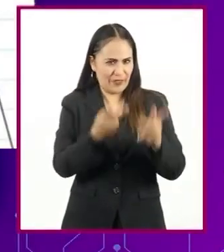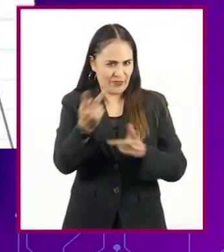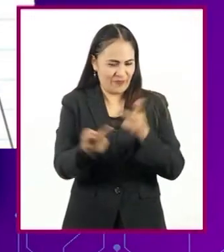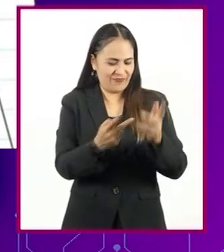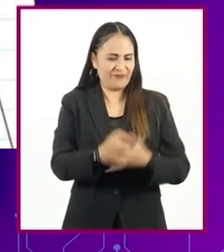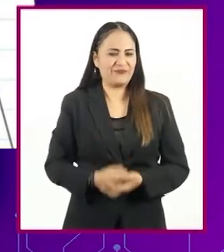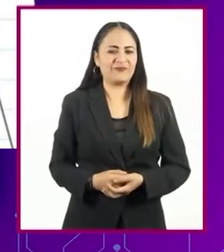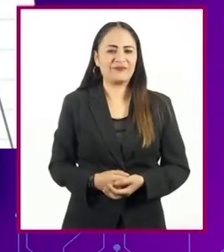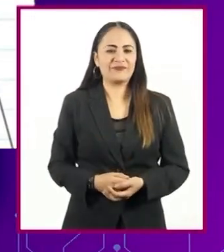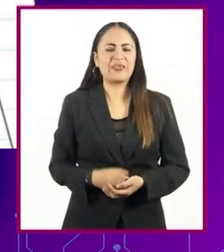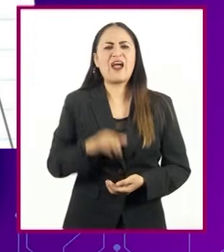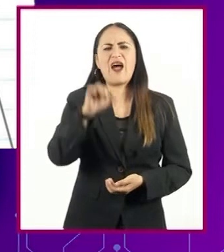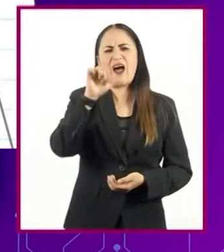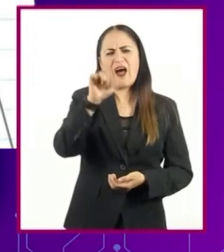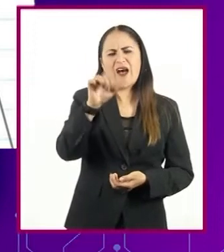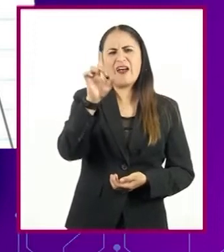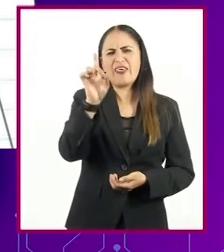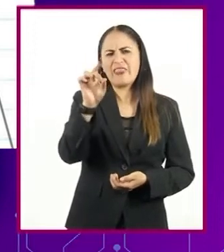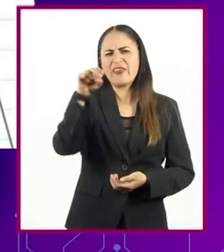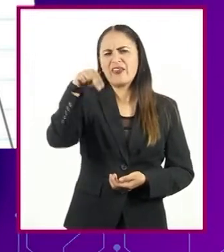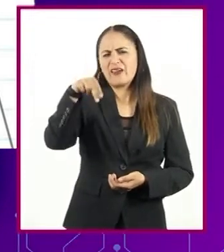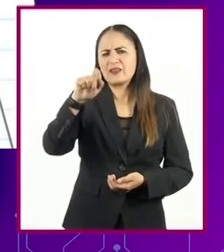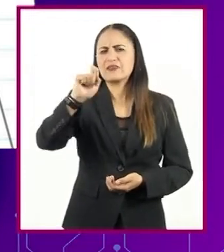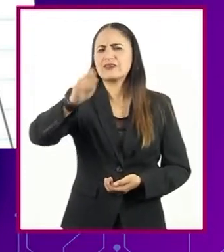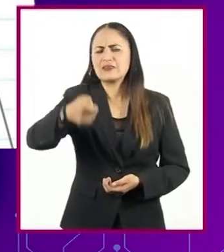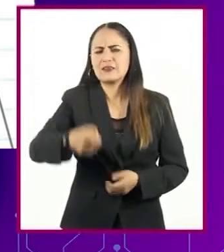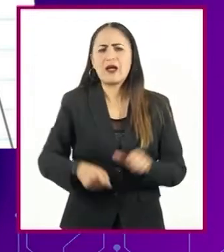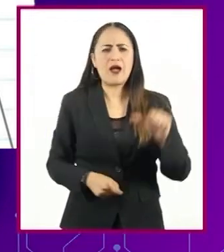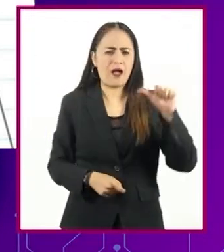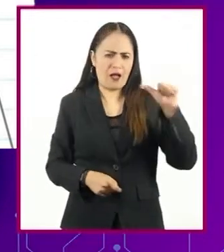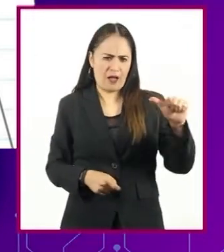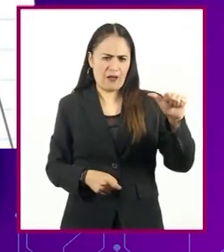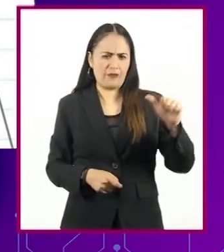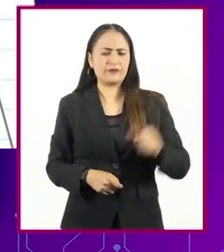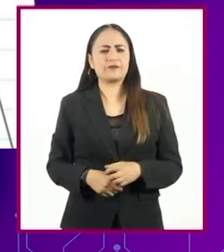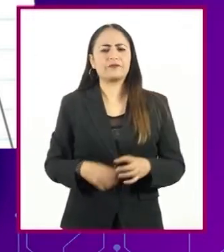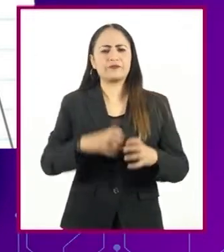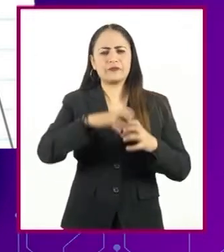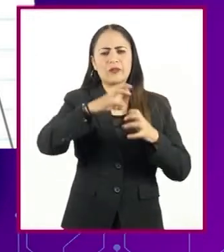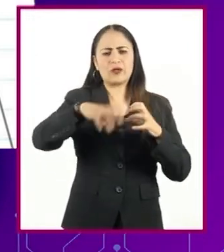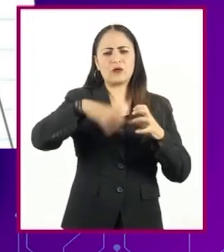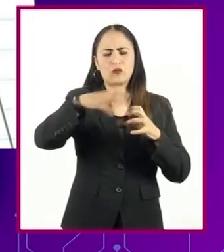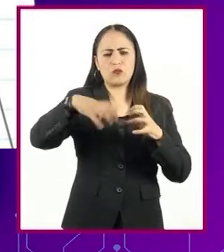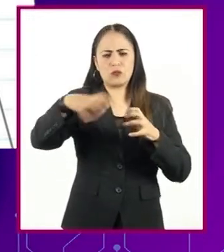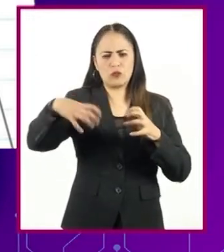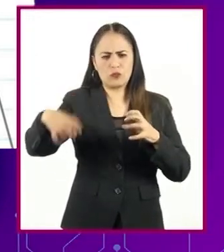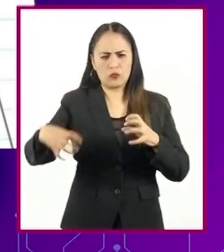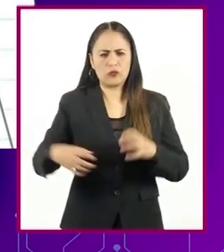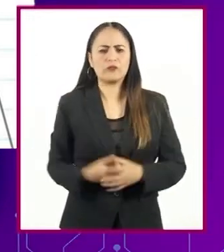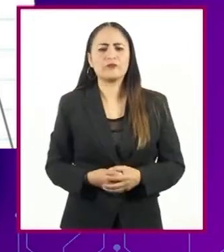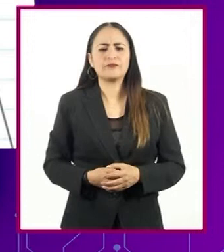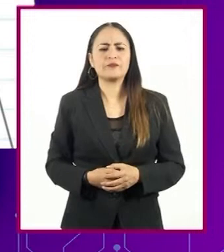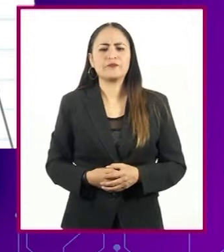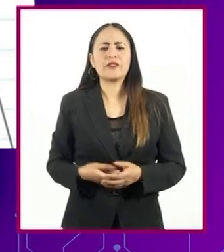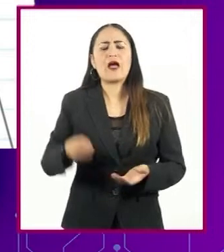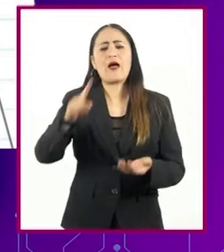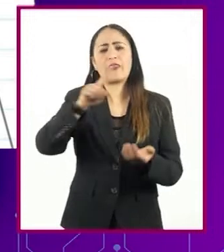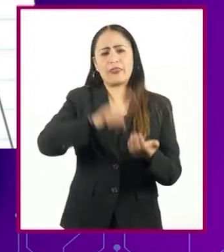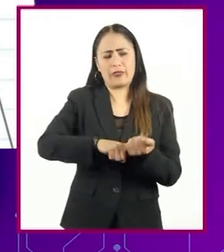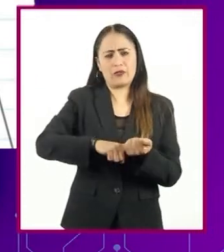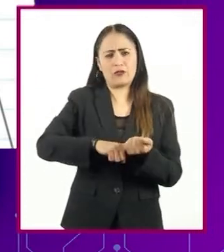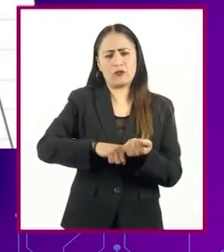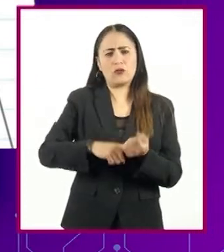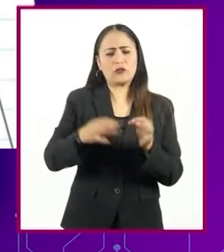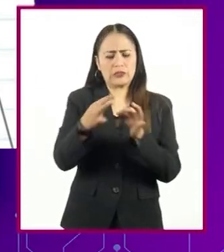es, ¿qué es el ADN? Inciso A. Molécula de ácido desoxirribonucleico que se encuentra